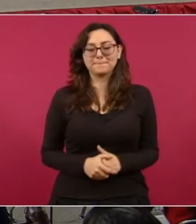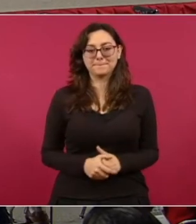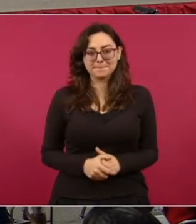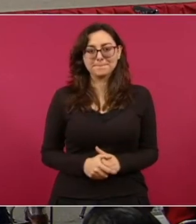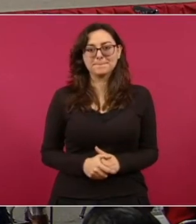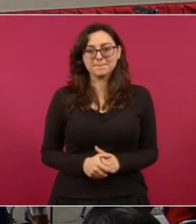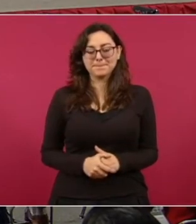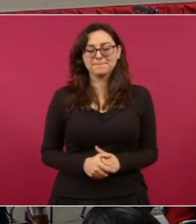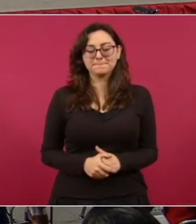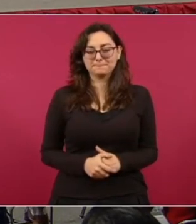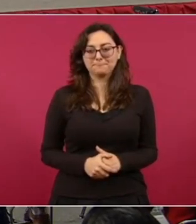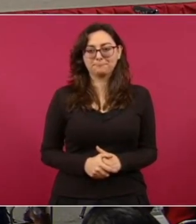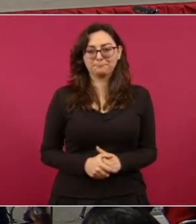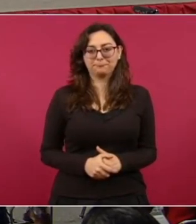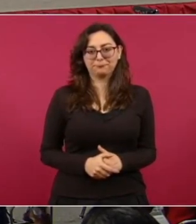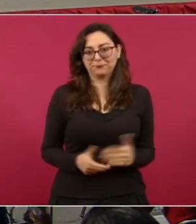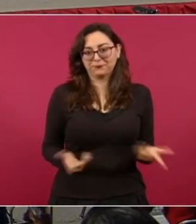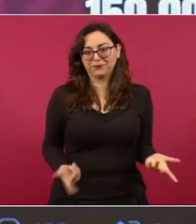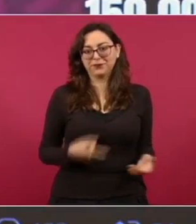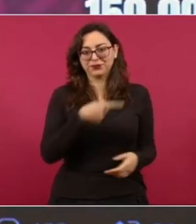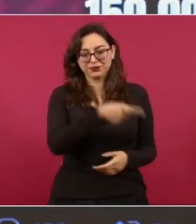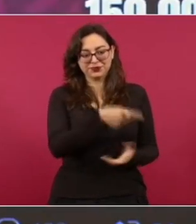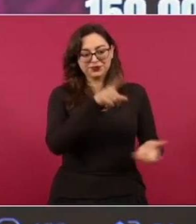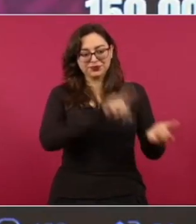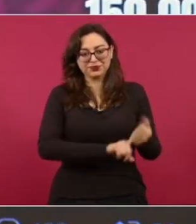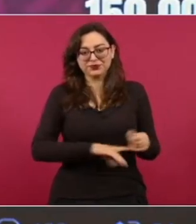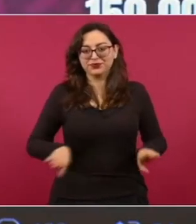lo que realmente son.